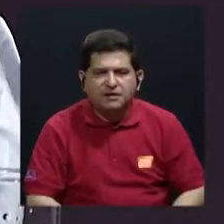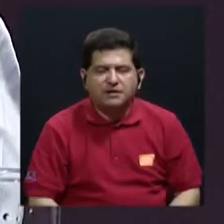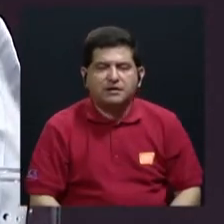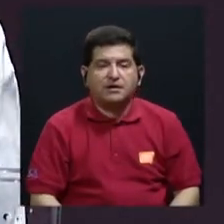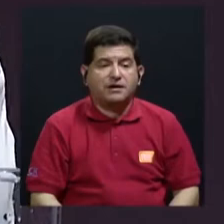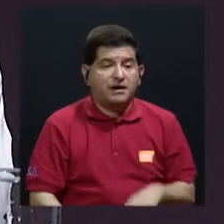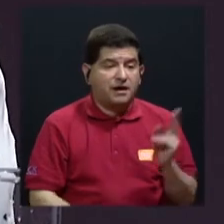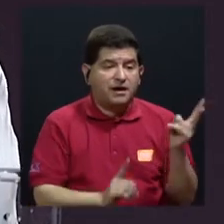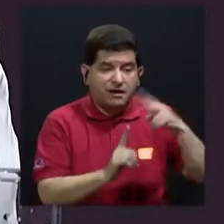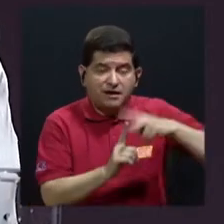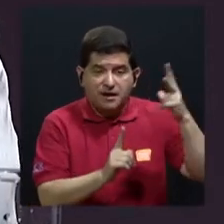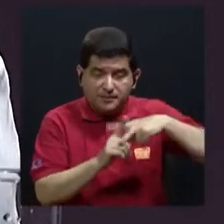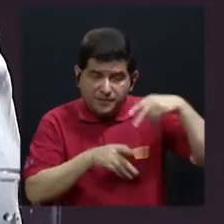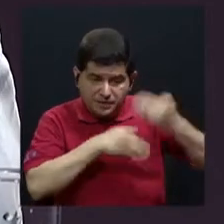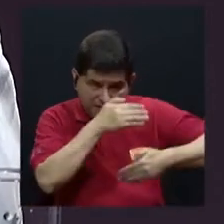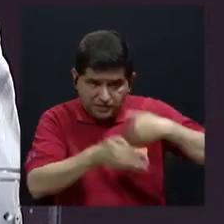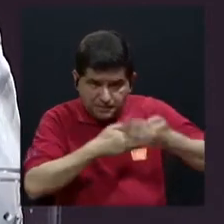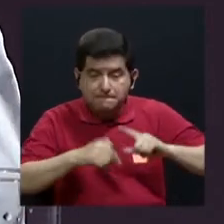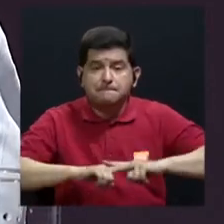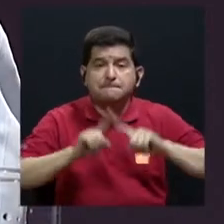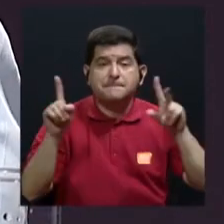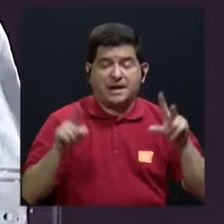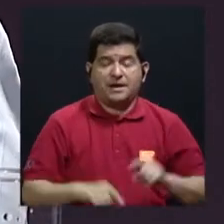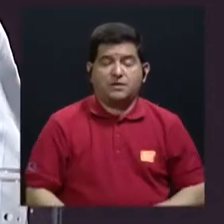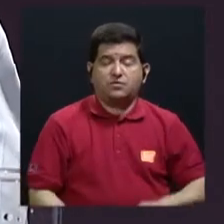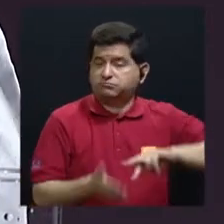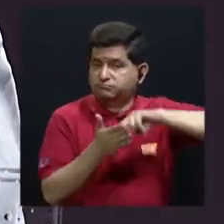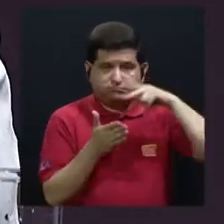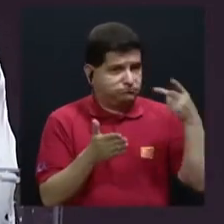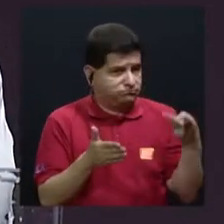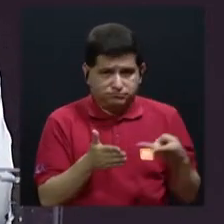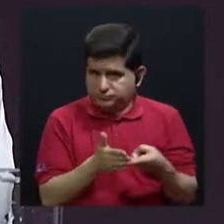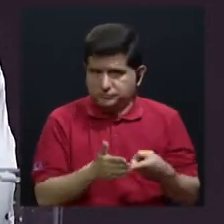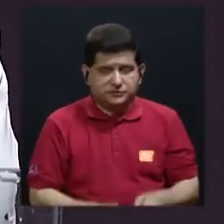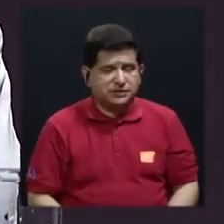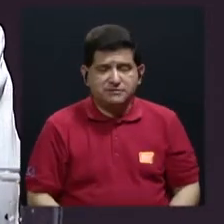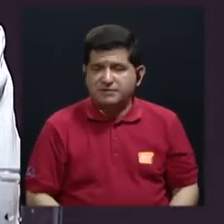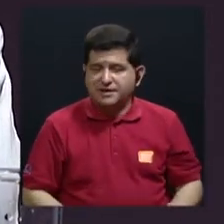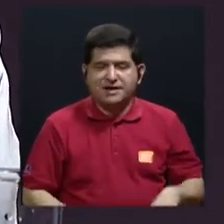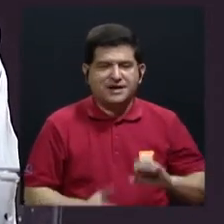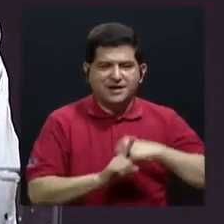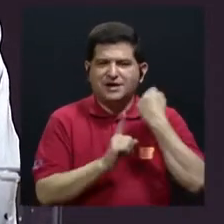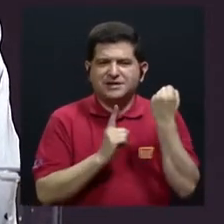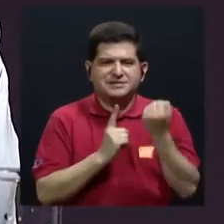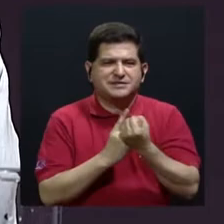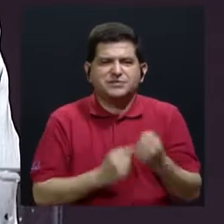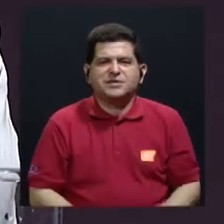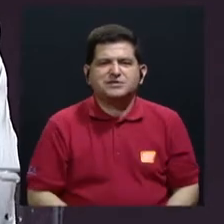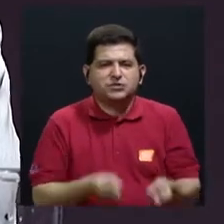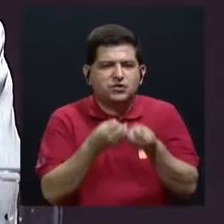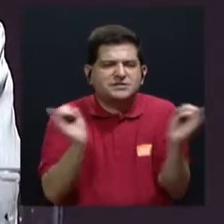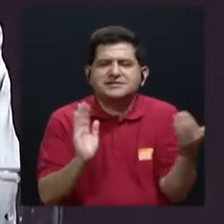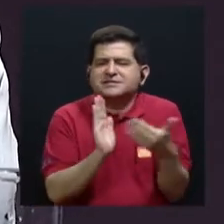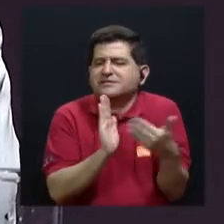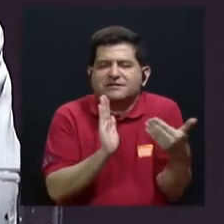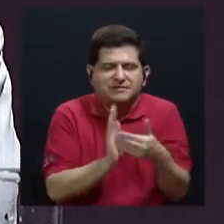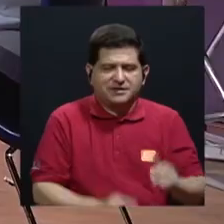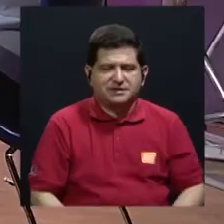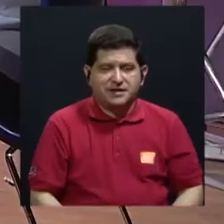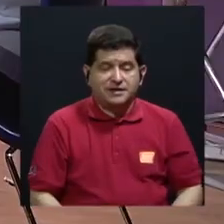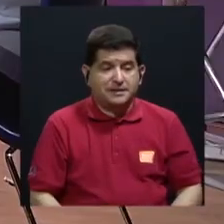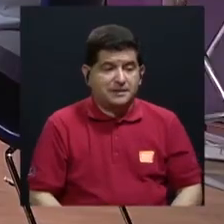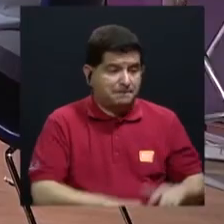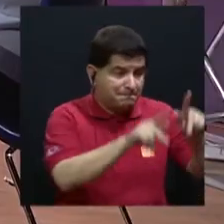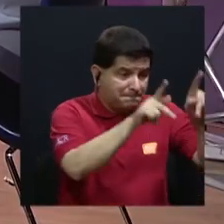estos procesos, pero no se llevan a cabo de manera gratuita. Son personas y